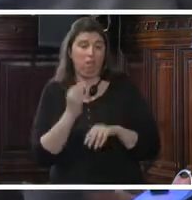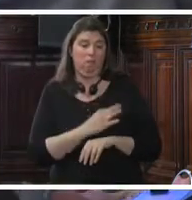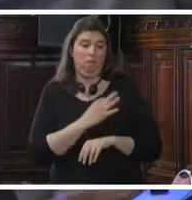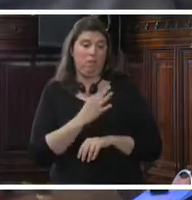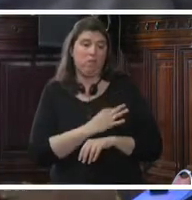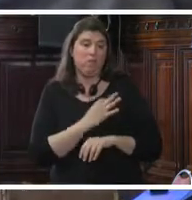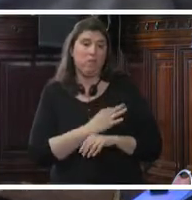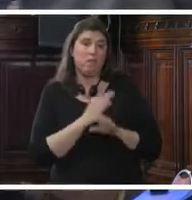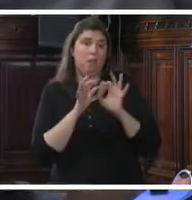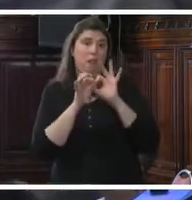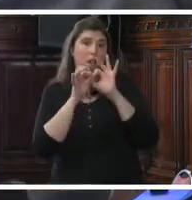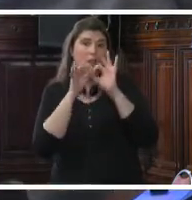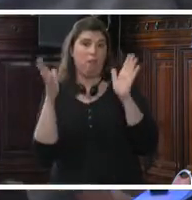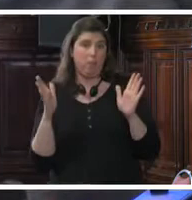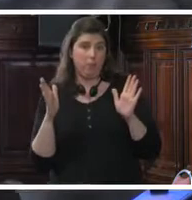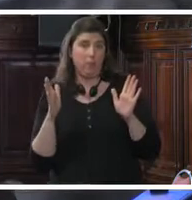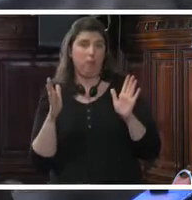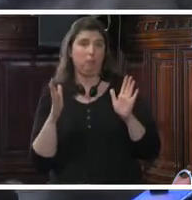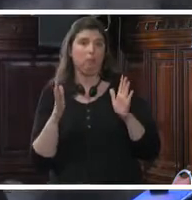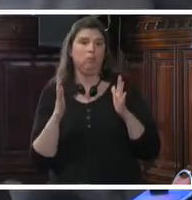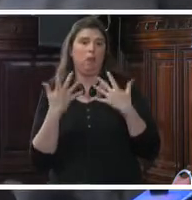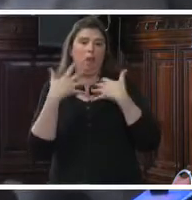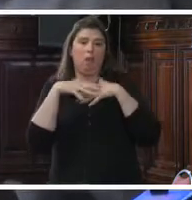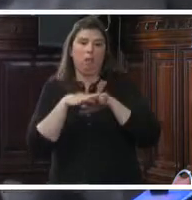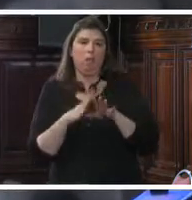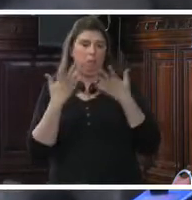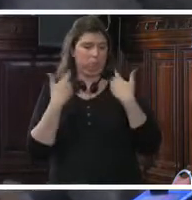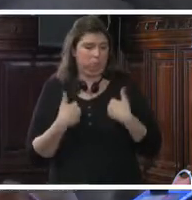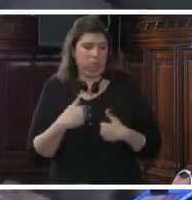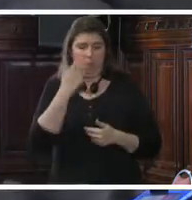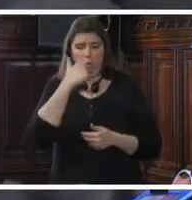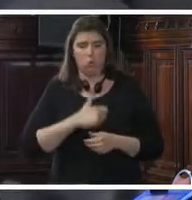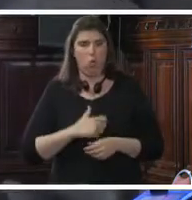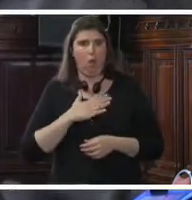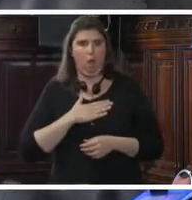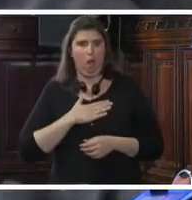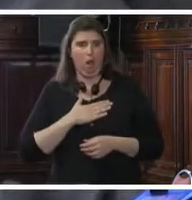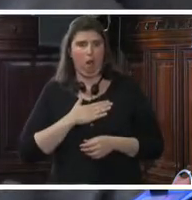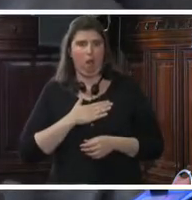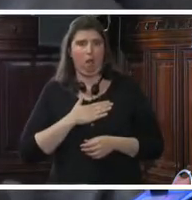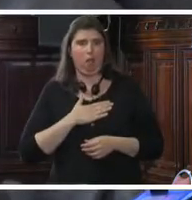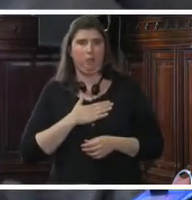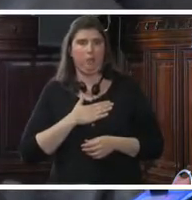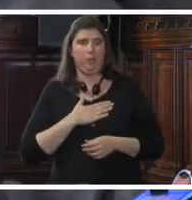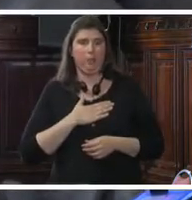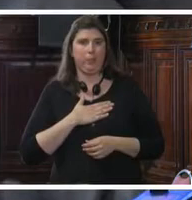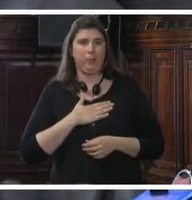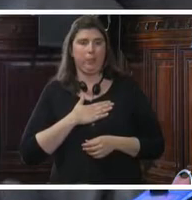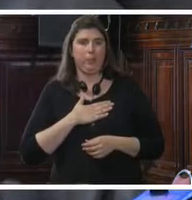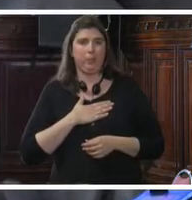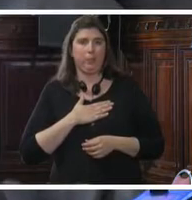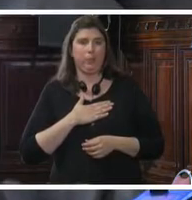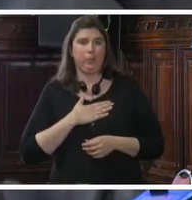libre, a la integridad personal, incluso a este